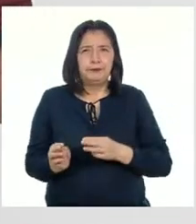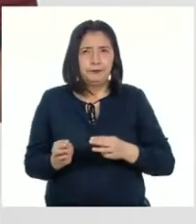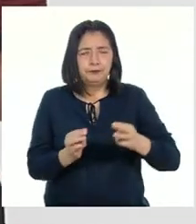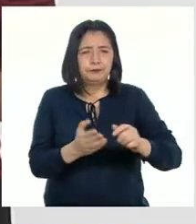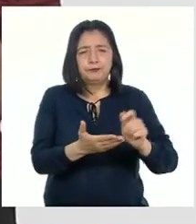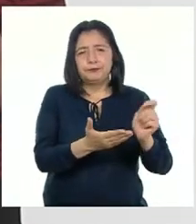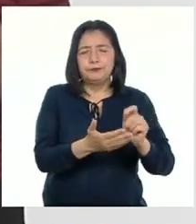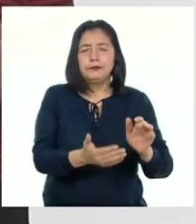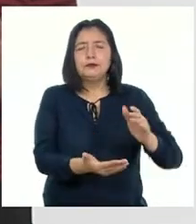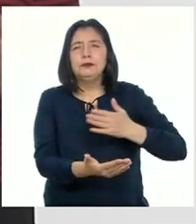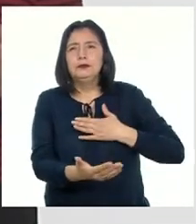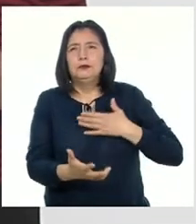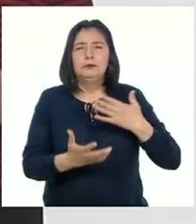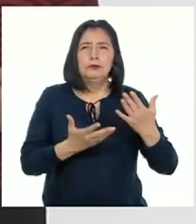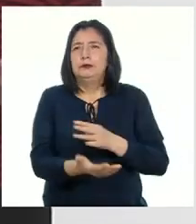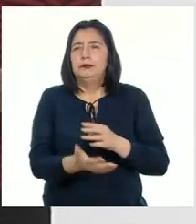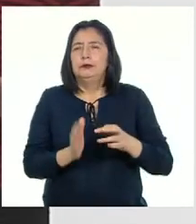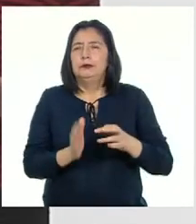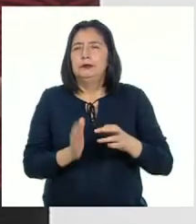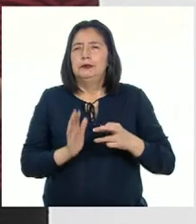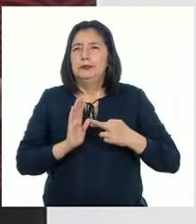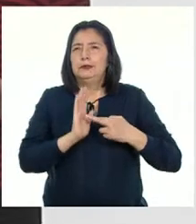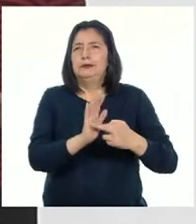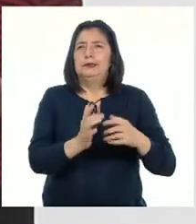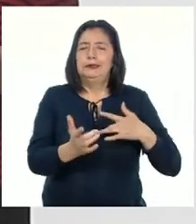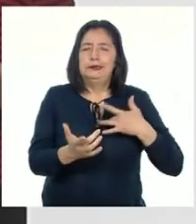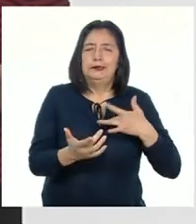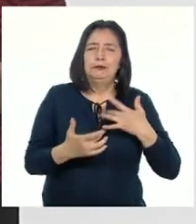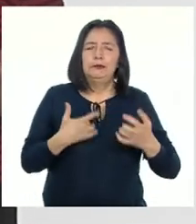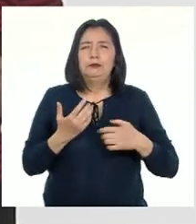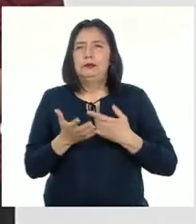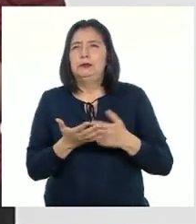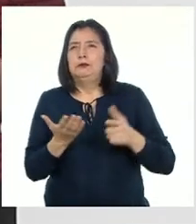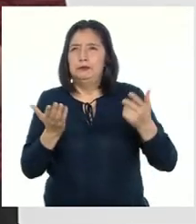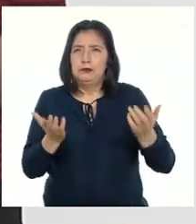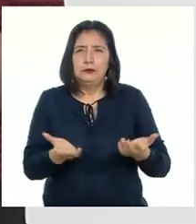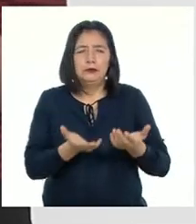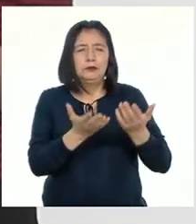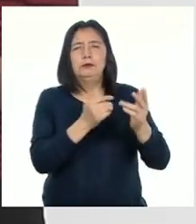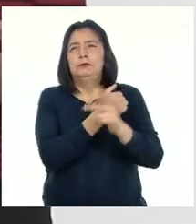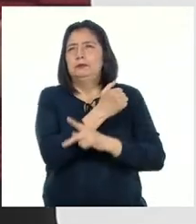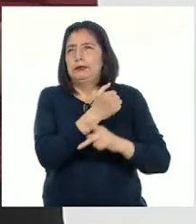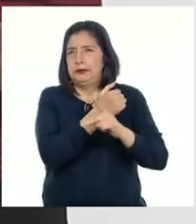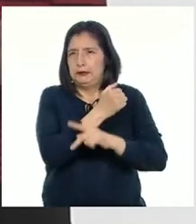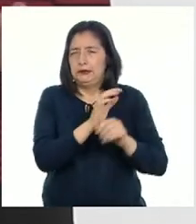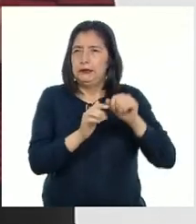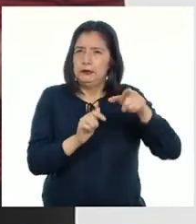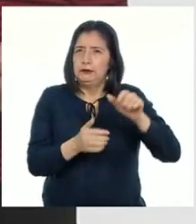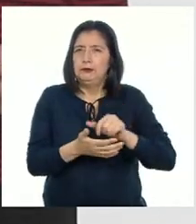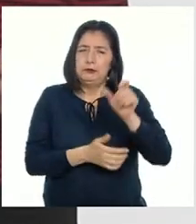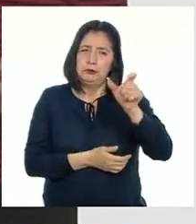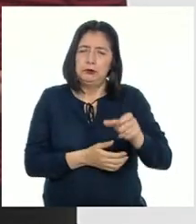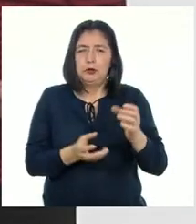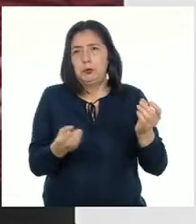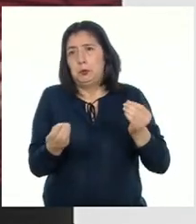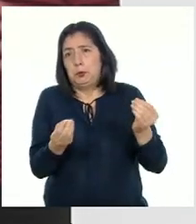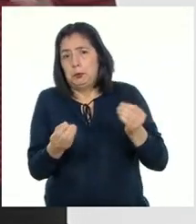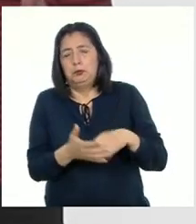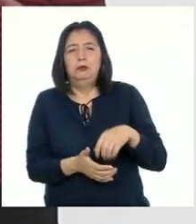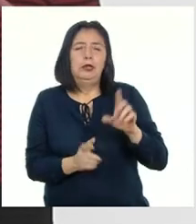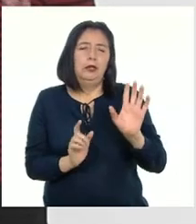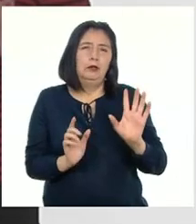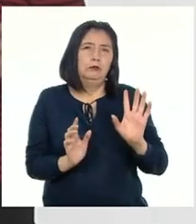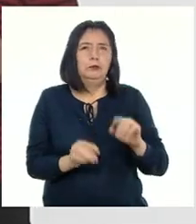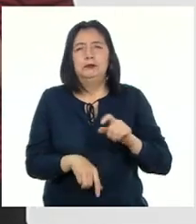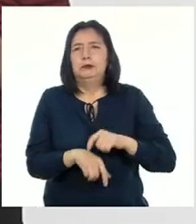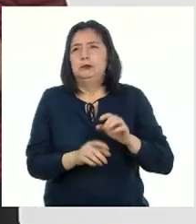de composición poética y musical Que representa sentimientos y emociones Que enaltecen a un país, a una persona o